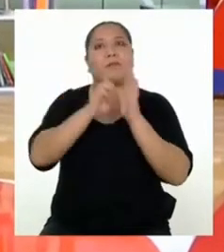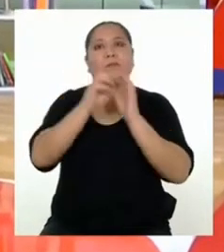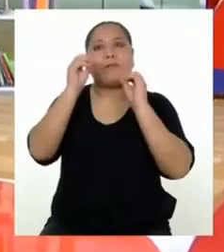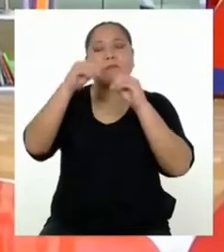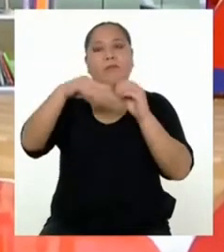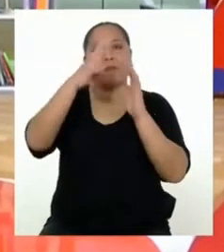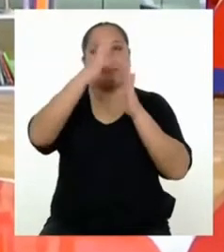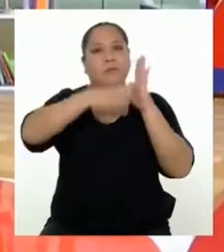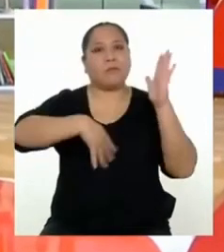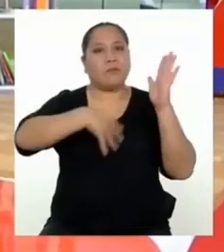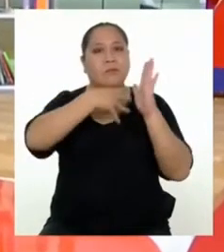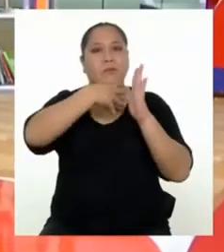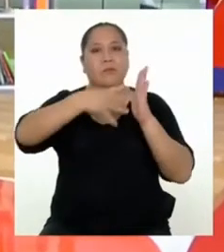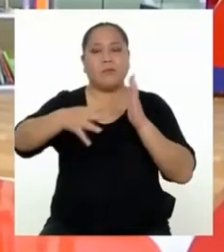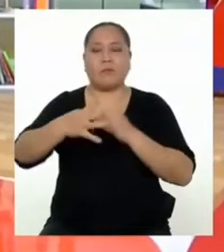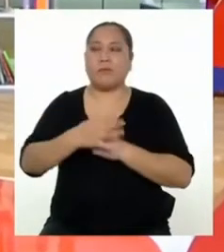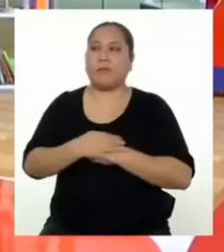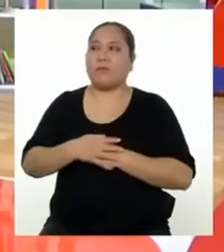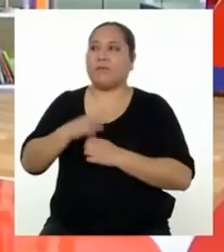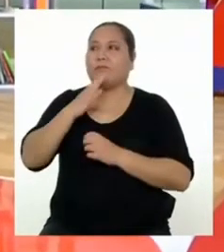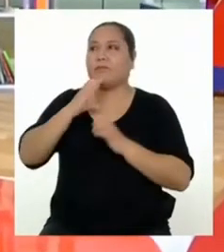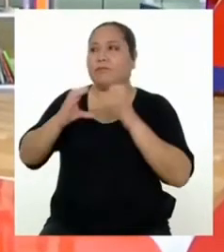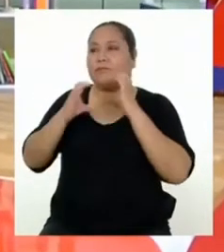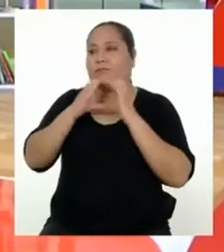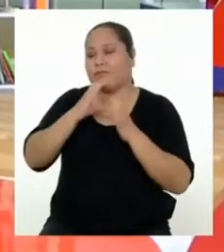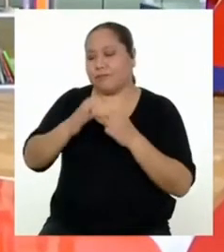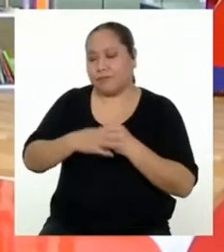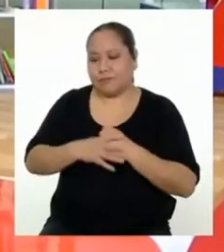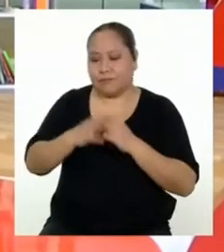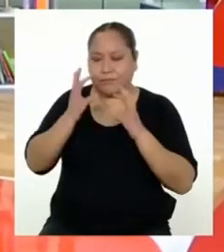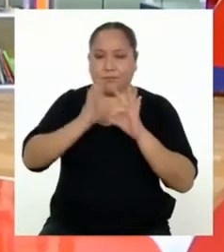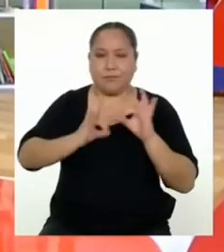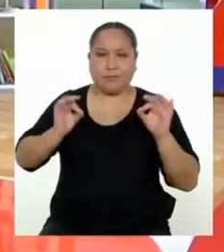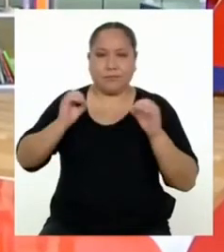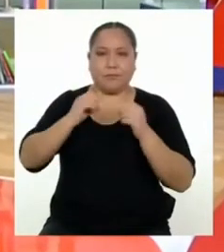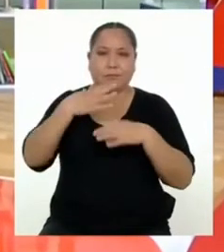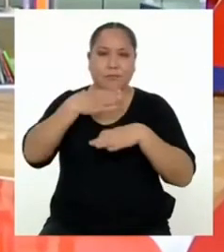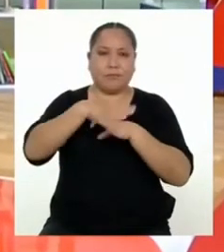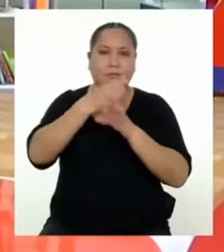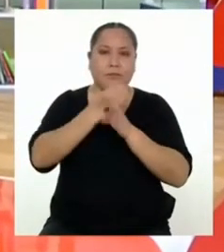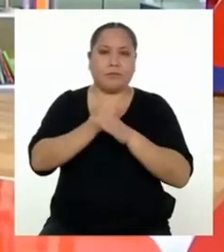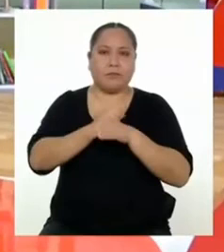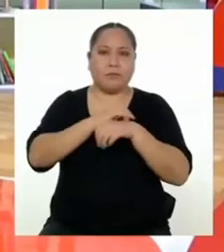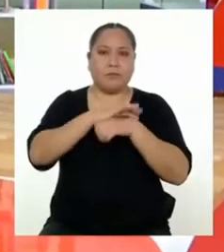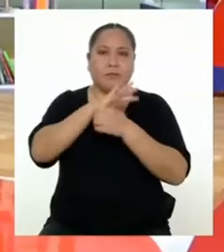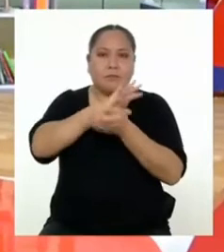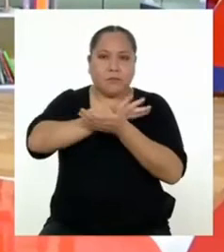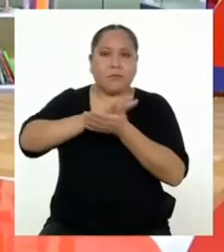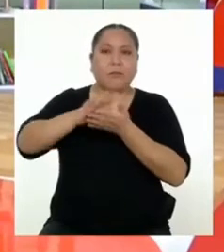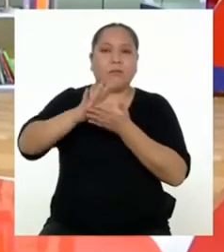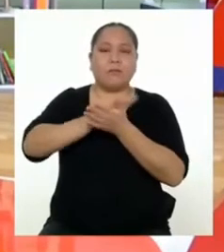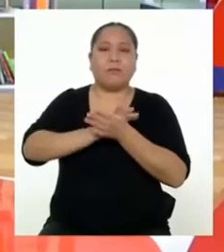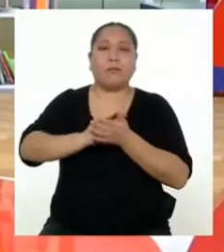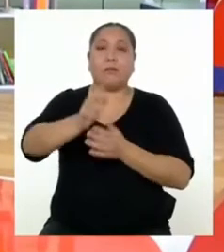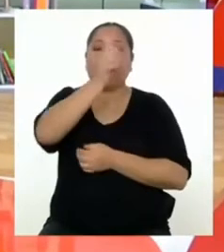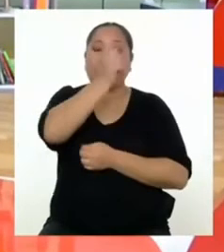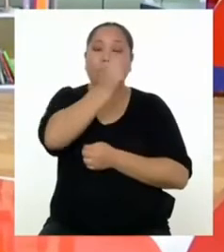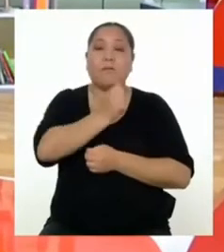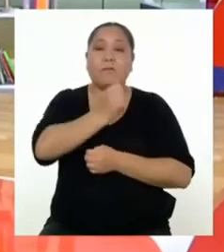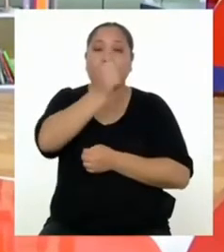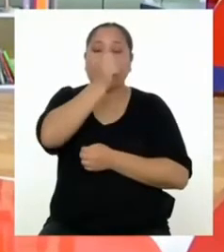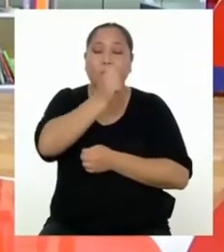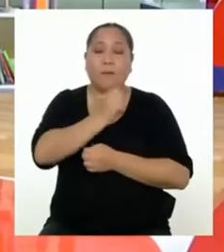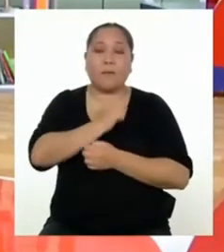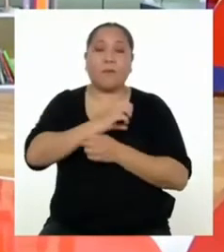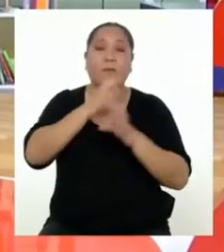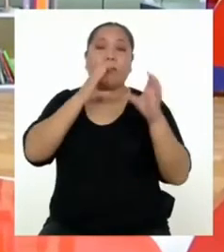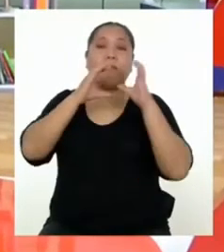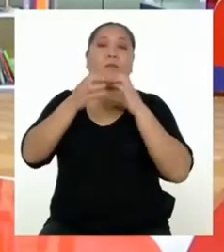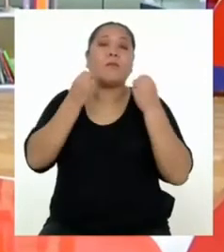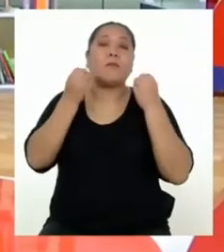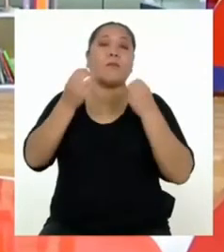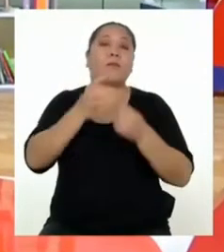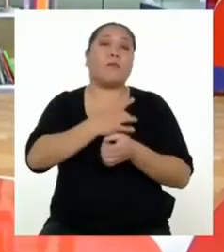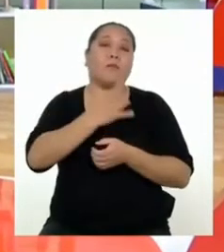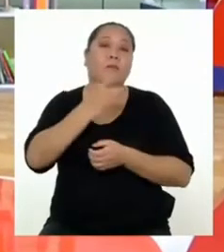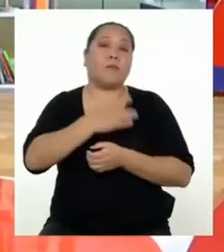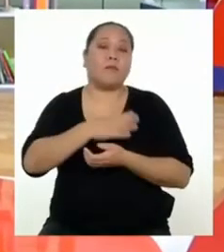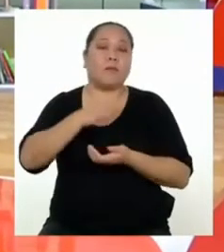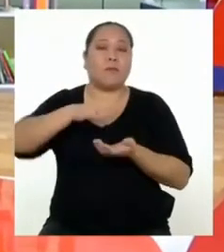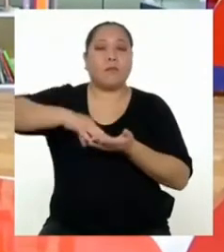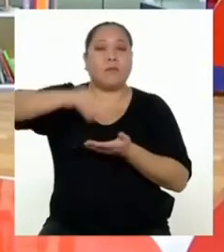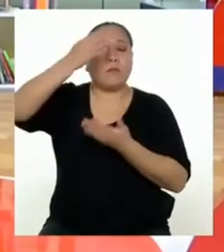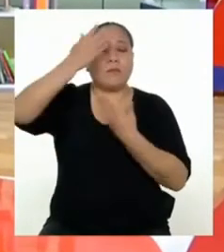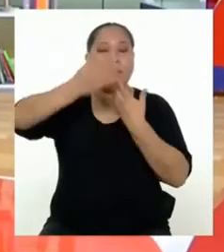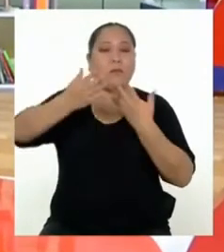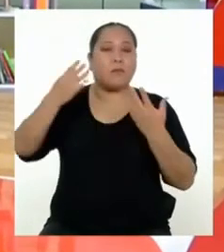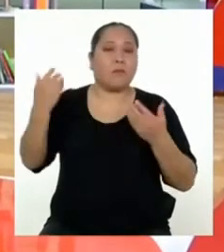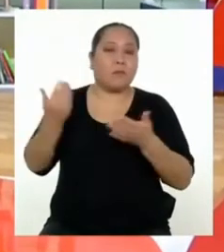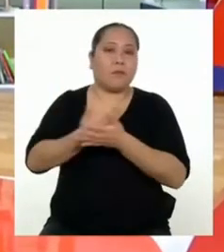horarios y rutinas, hablar de la importancia de las medidas de higiene, tener paciencia, conversar sobre cómo nos sentimos, aprender